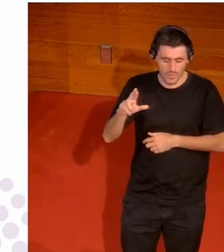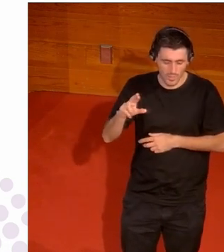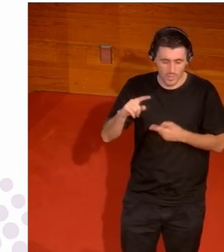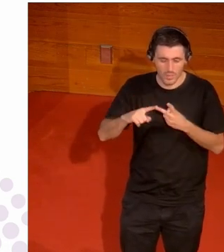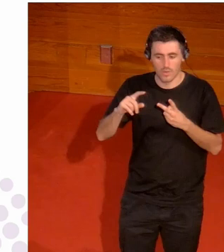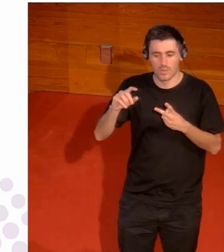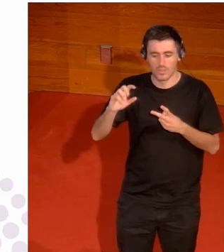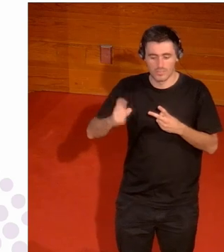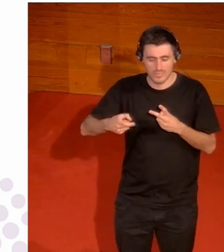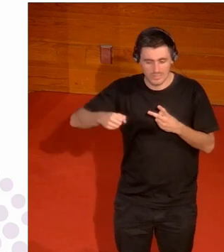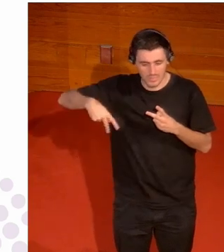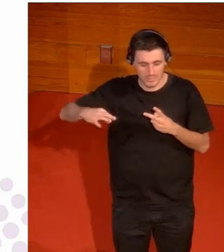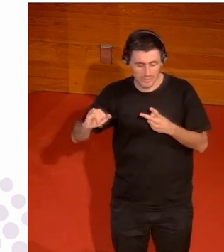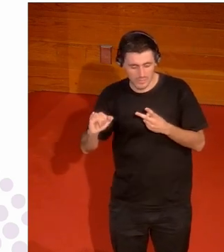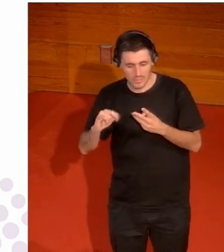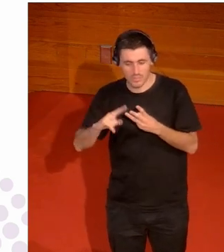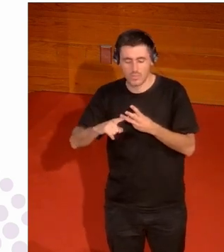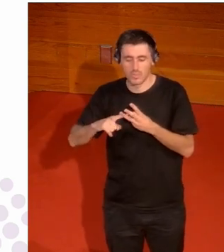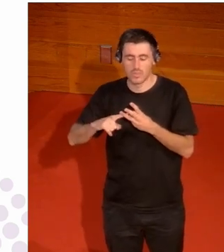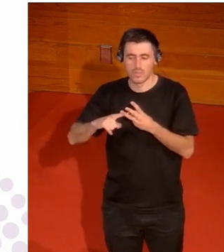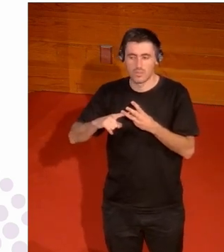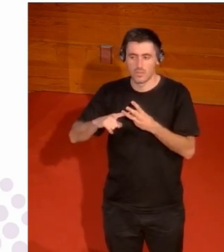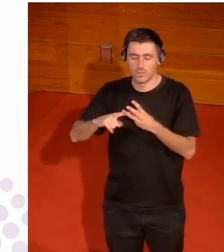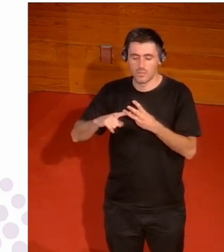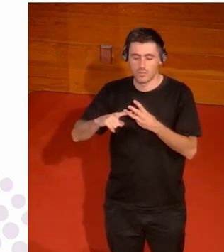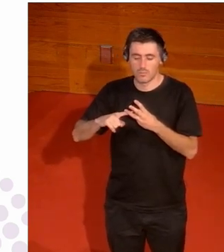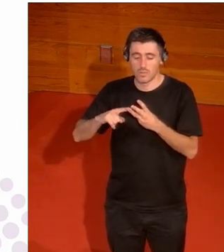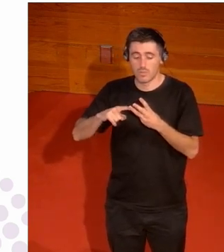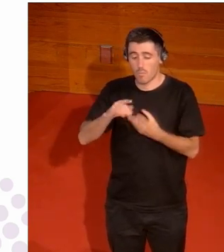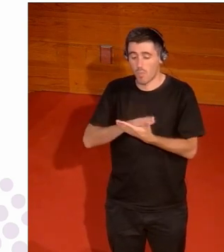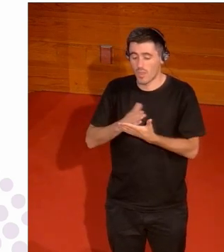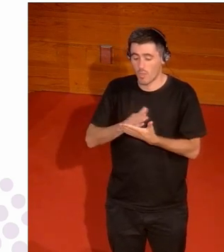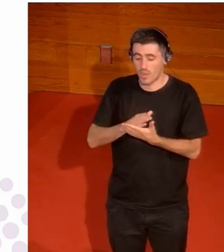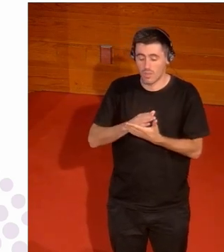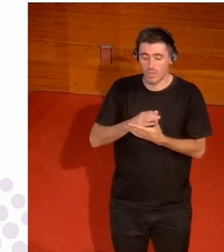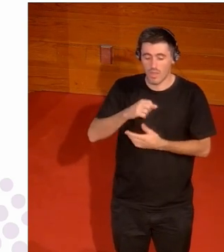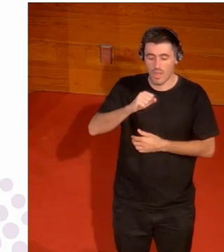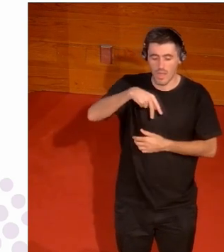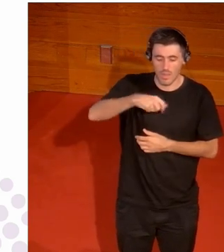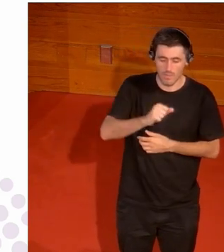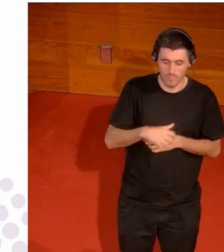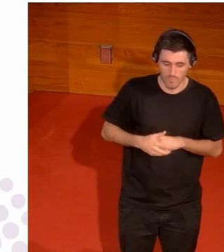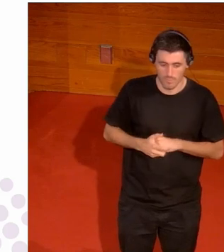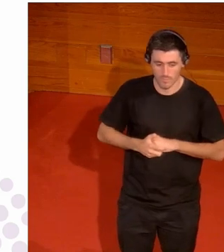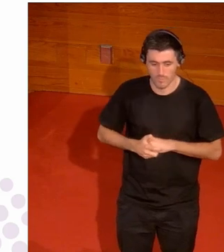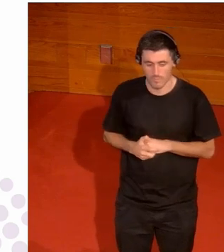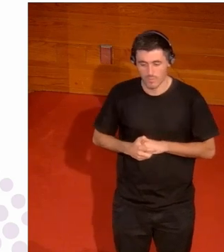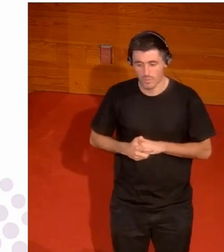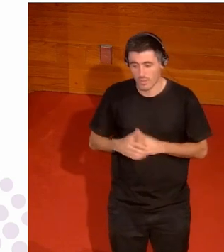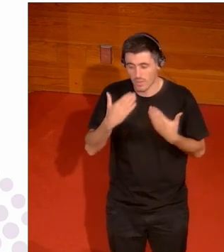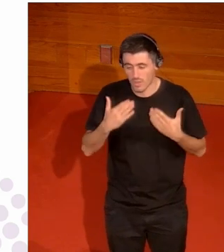kasetariekin eta Ana Bost moderatzaiearekin bueno muchas gracias